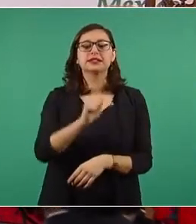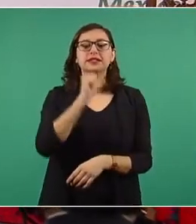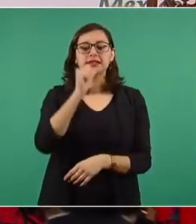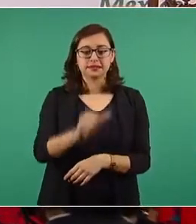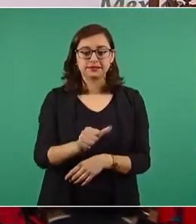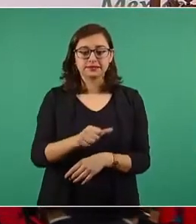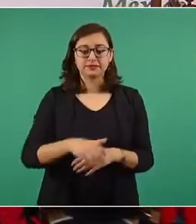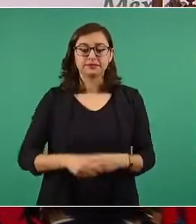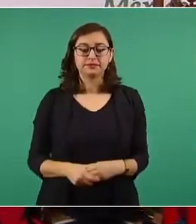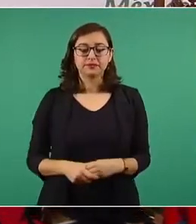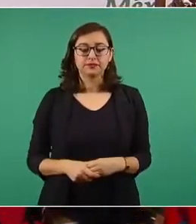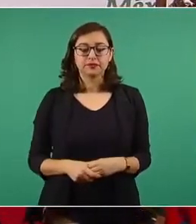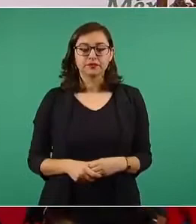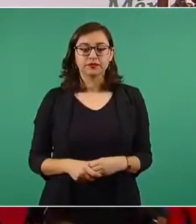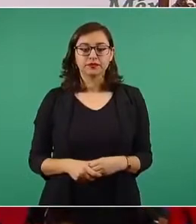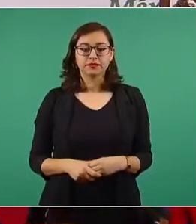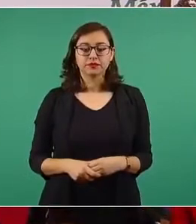resultados,